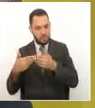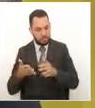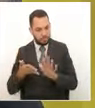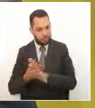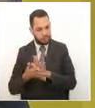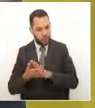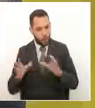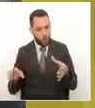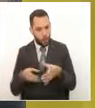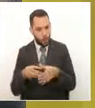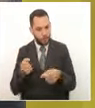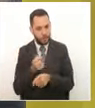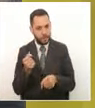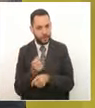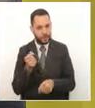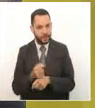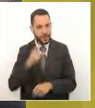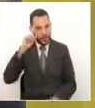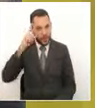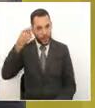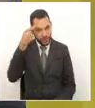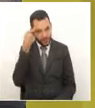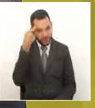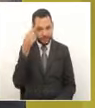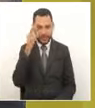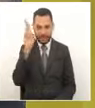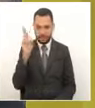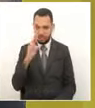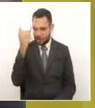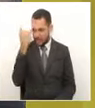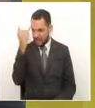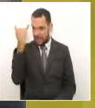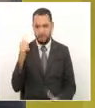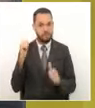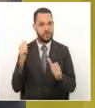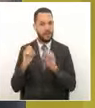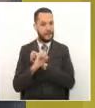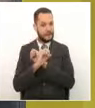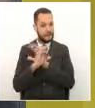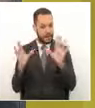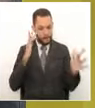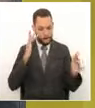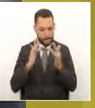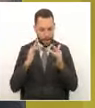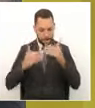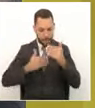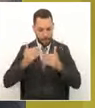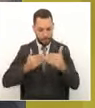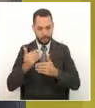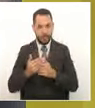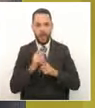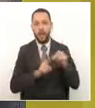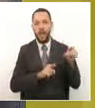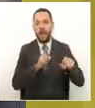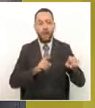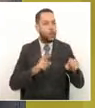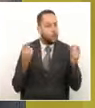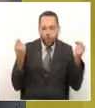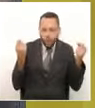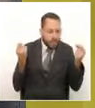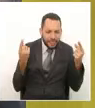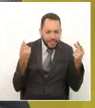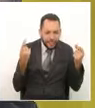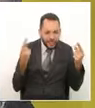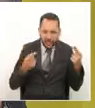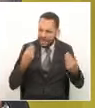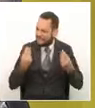equipo, el señor gobernador, quien lidera esta iniciativa, ha sido claro en el proceso, pero para quien todavía no ha entendido qué es